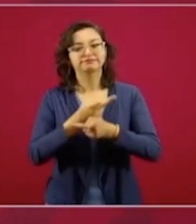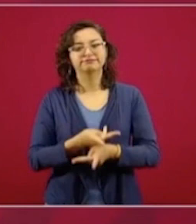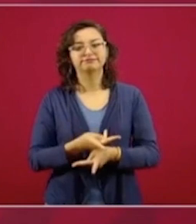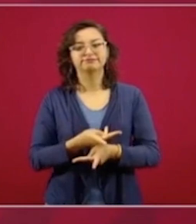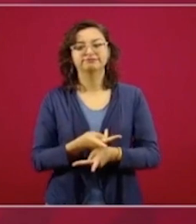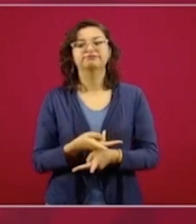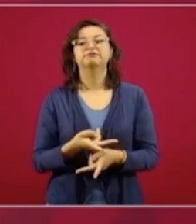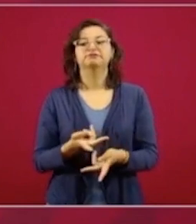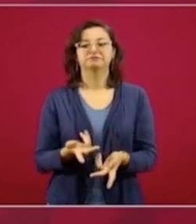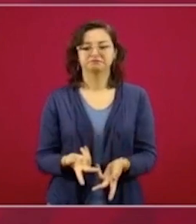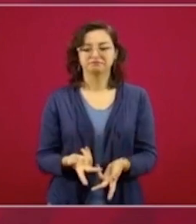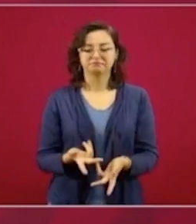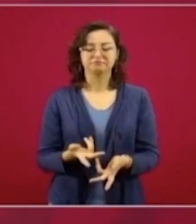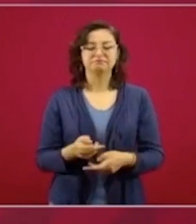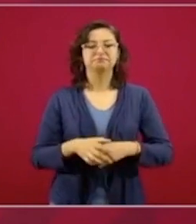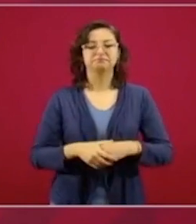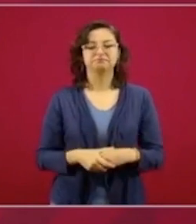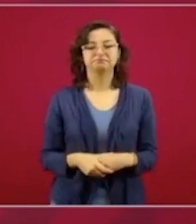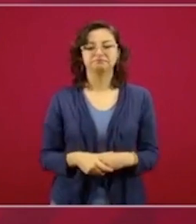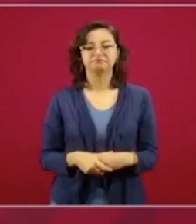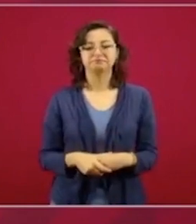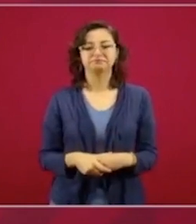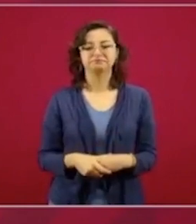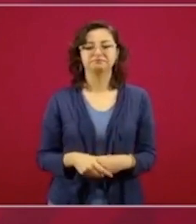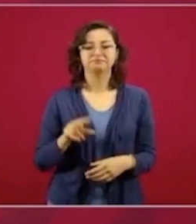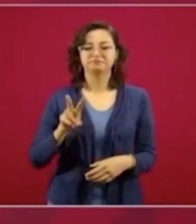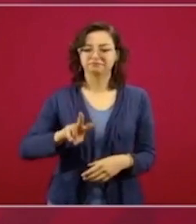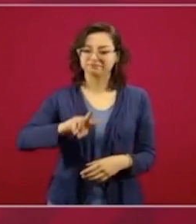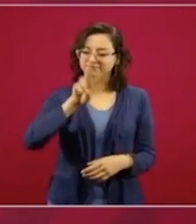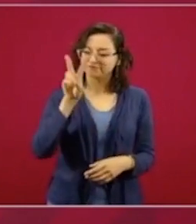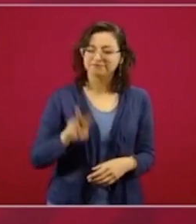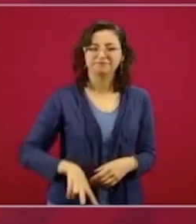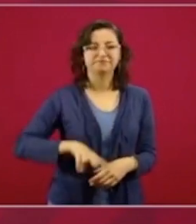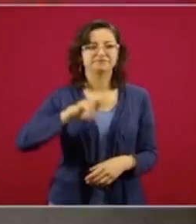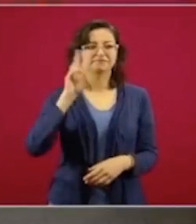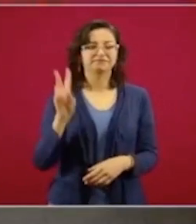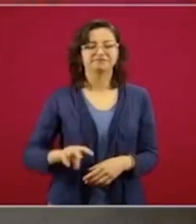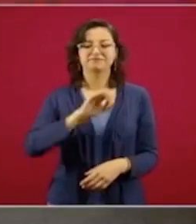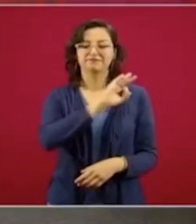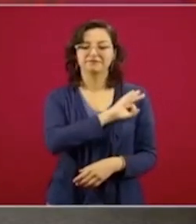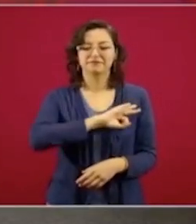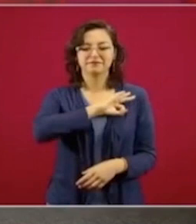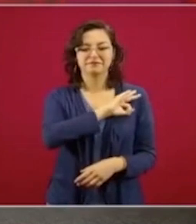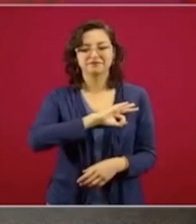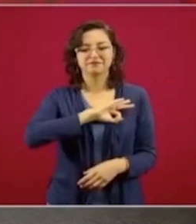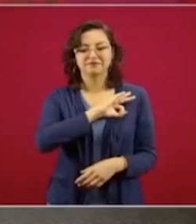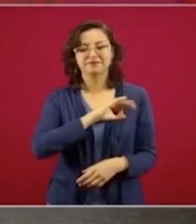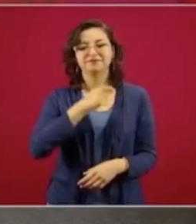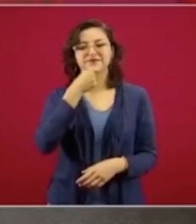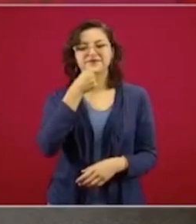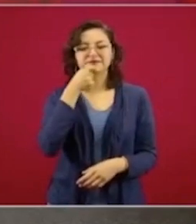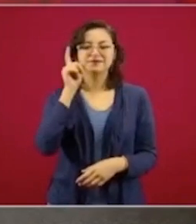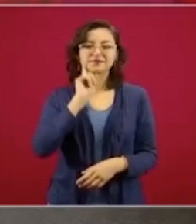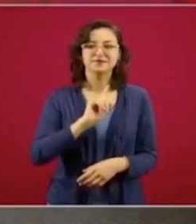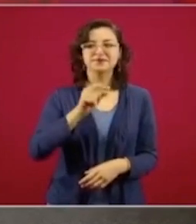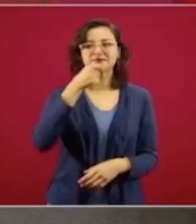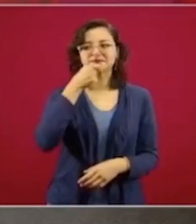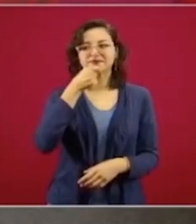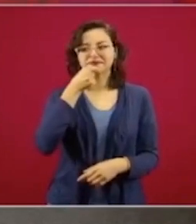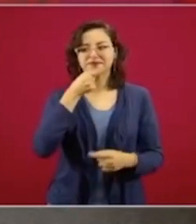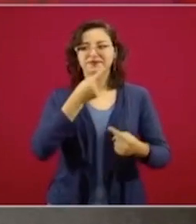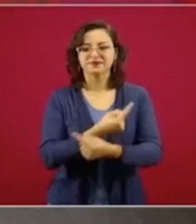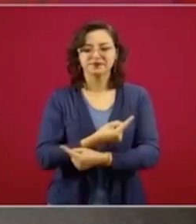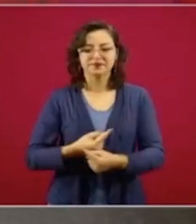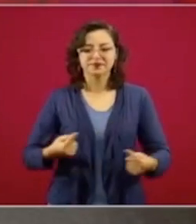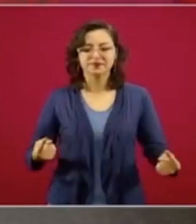Entonces, nuestra más sincera felicitación a las niñas, a los niños. Hoy